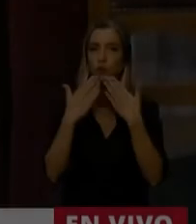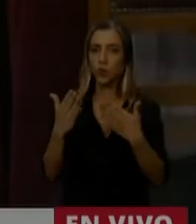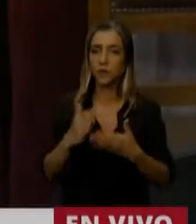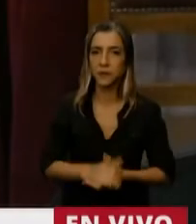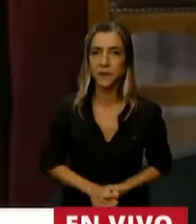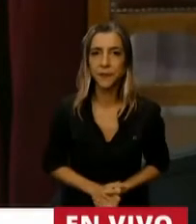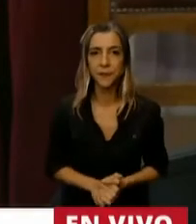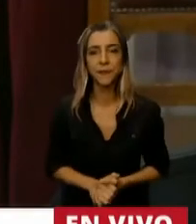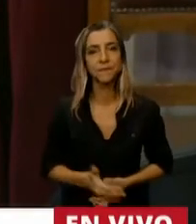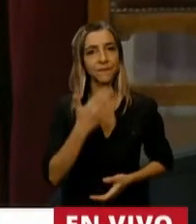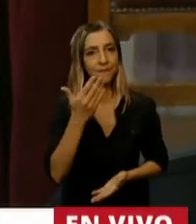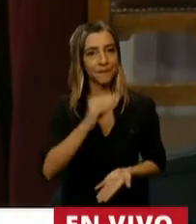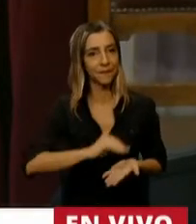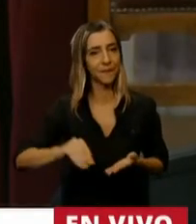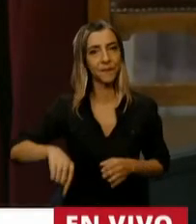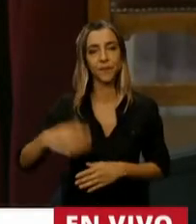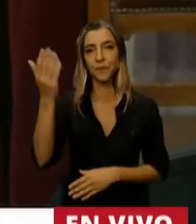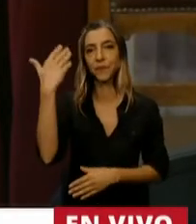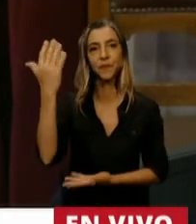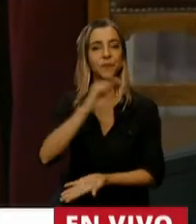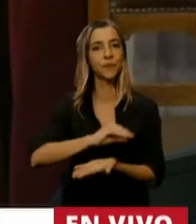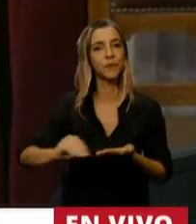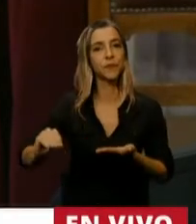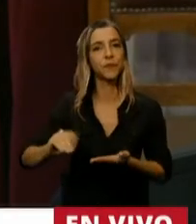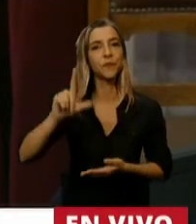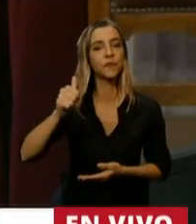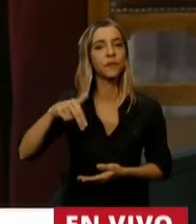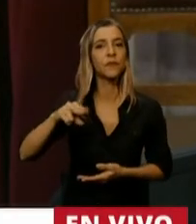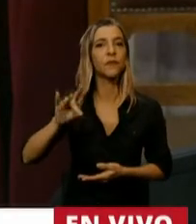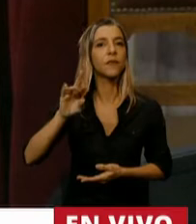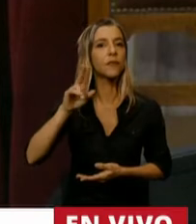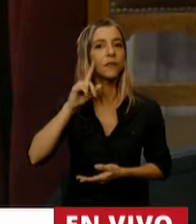En el uso de la palabra, la diputada Graciela Landry Cini.